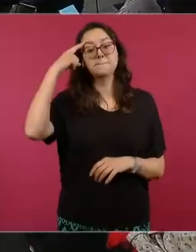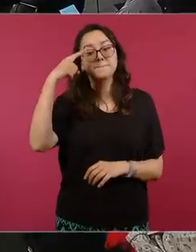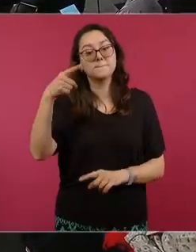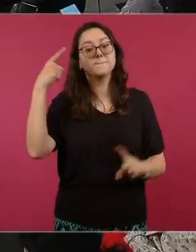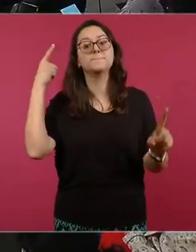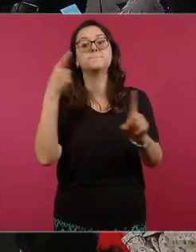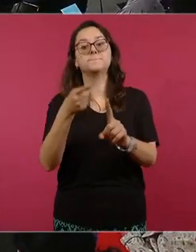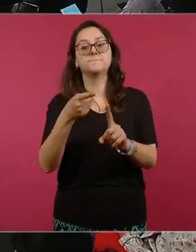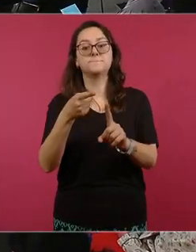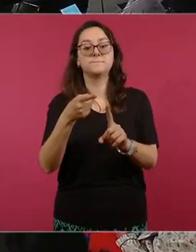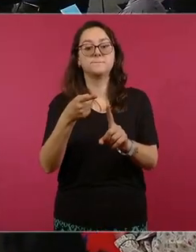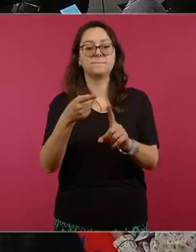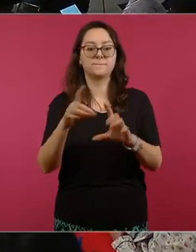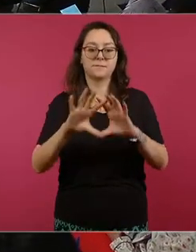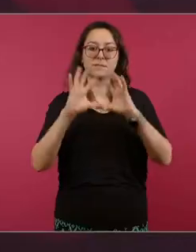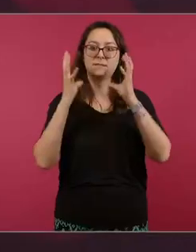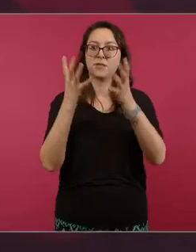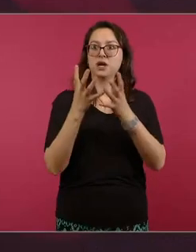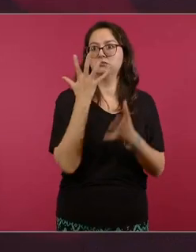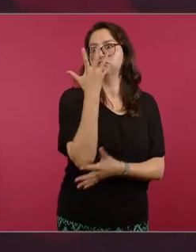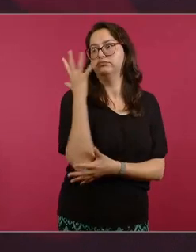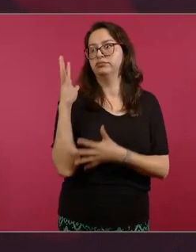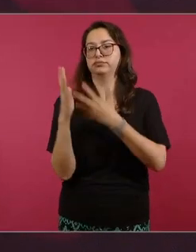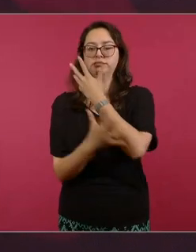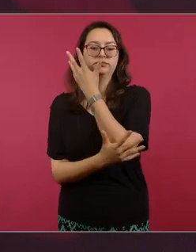medio ambiente